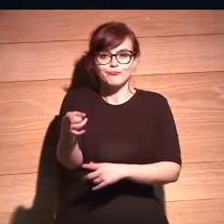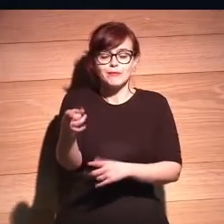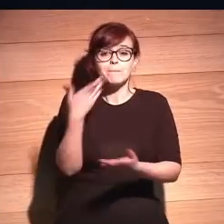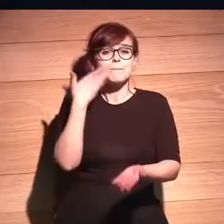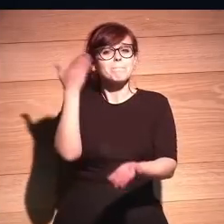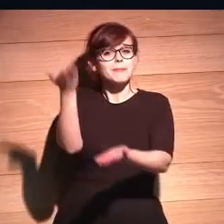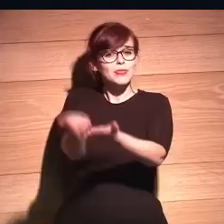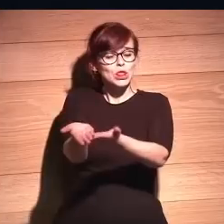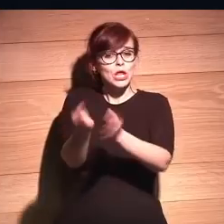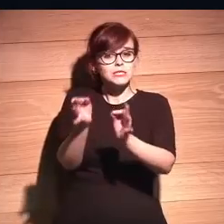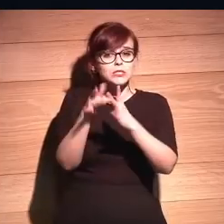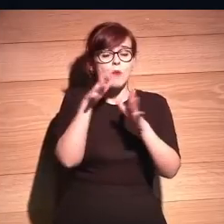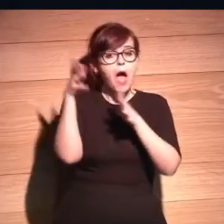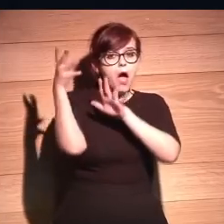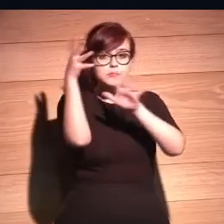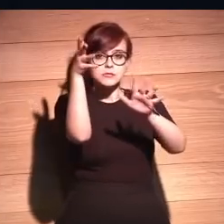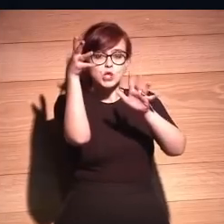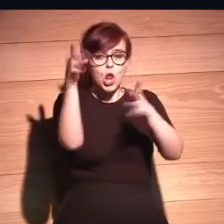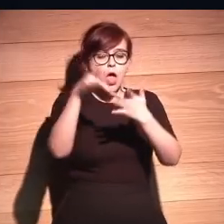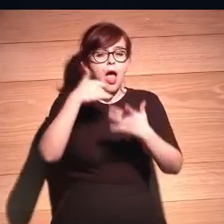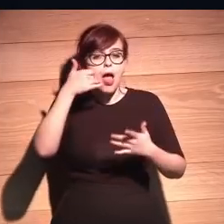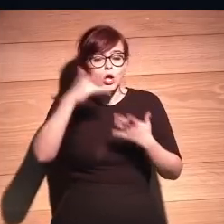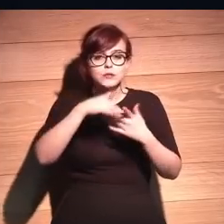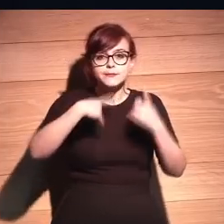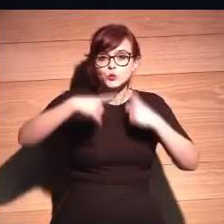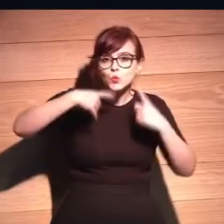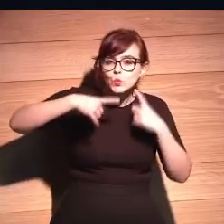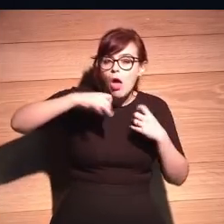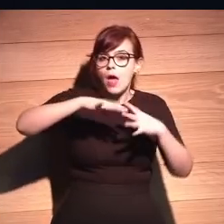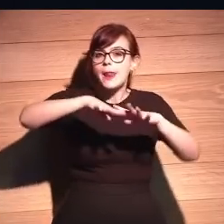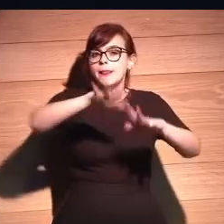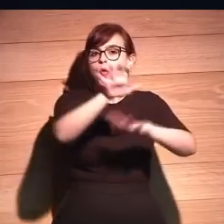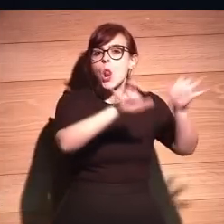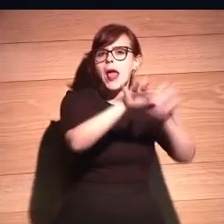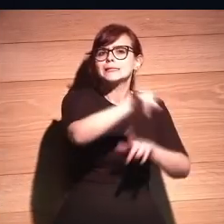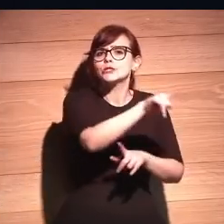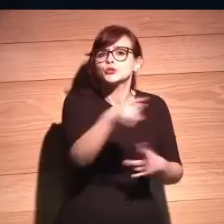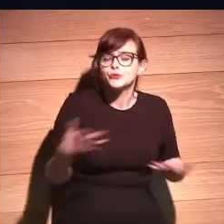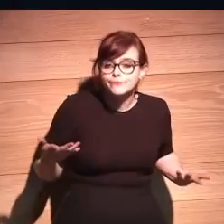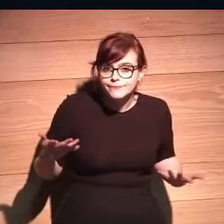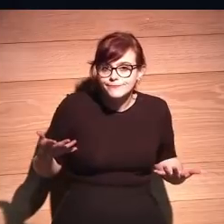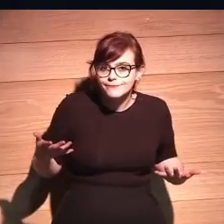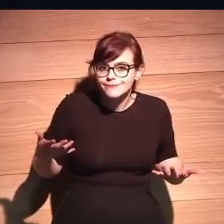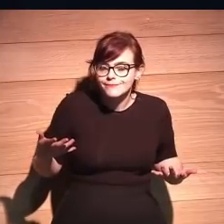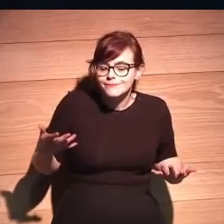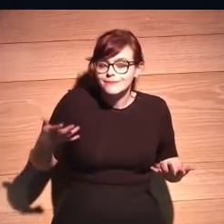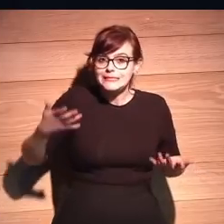pediré que se asesore, que si él ha consultado a la red neuronal. Entonces